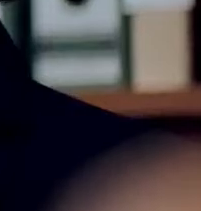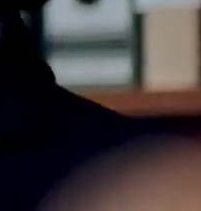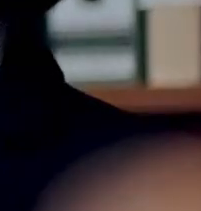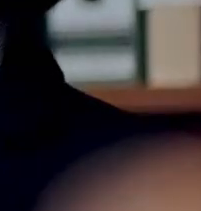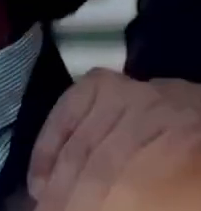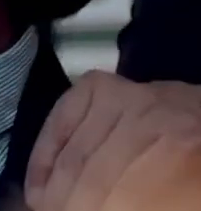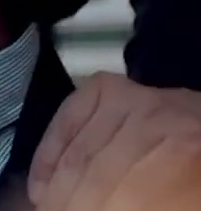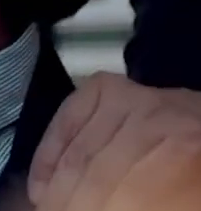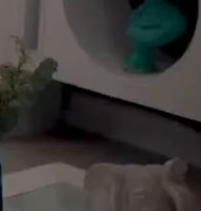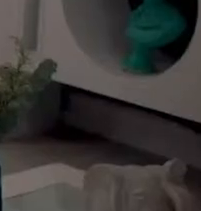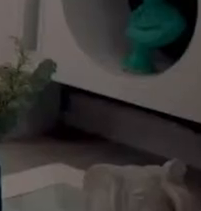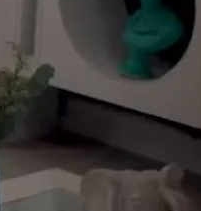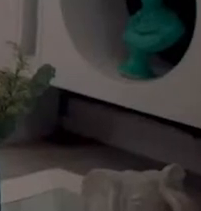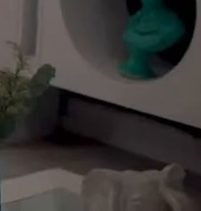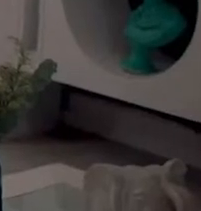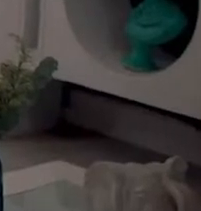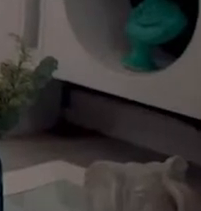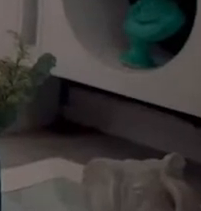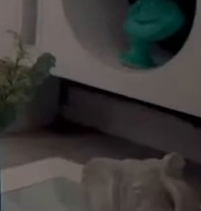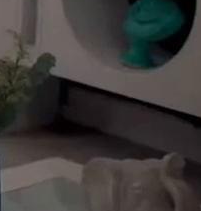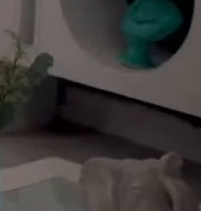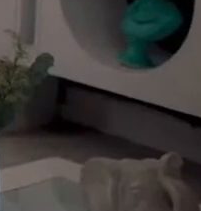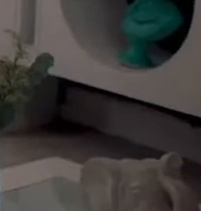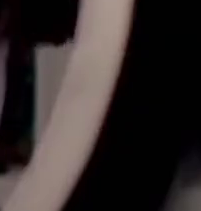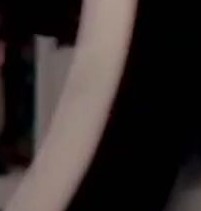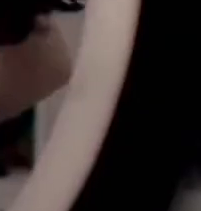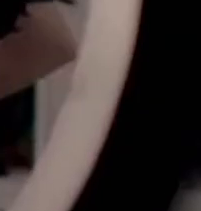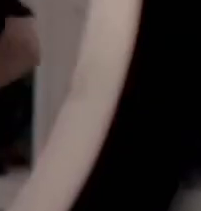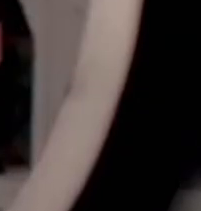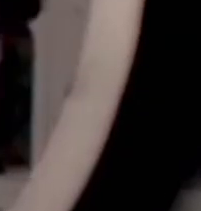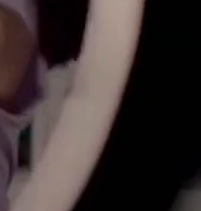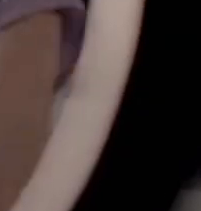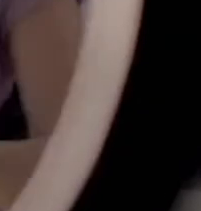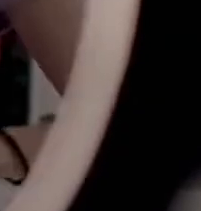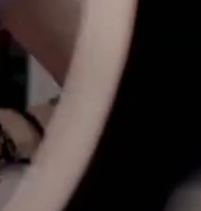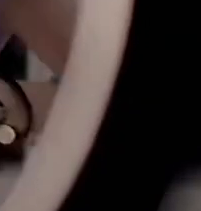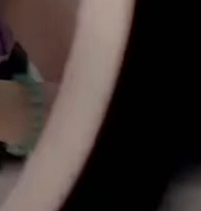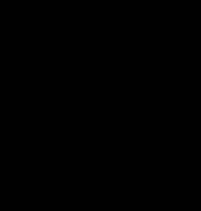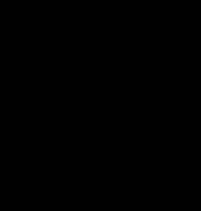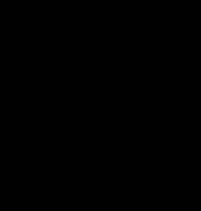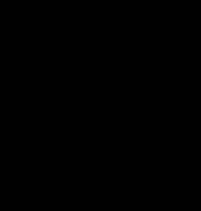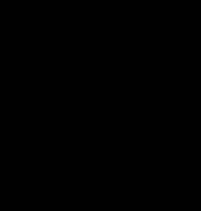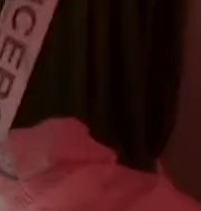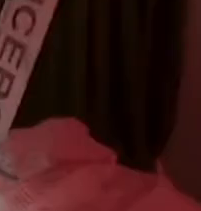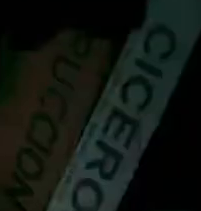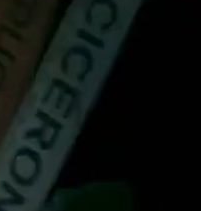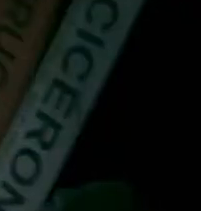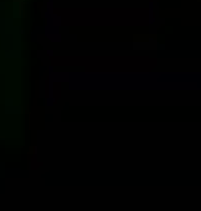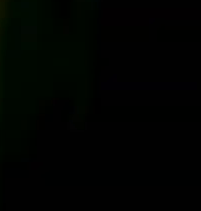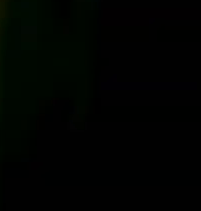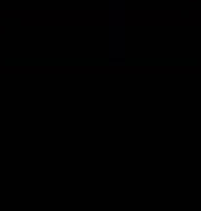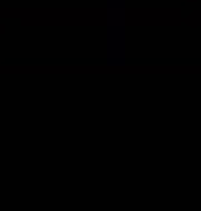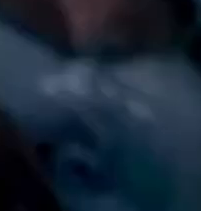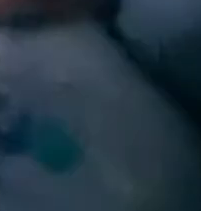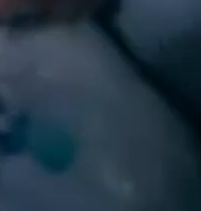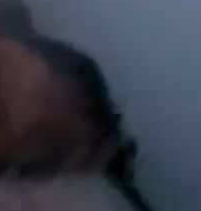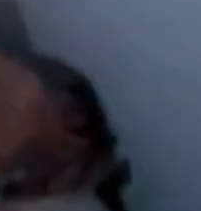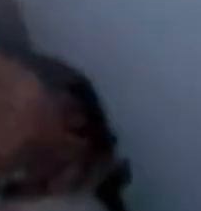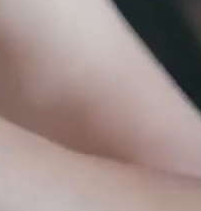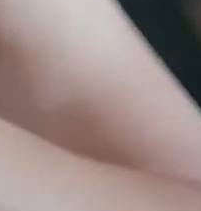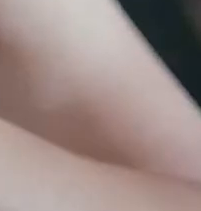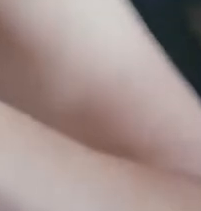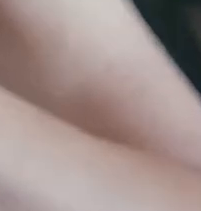impunidad ya basta somos los ciudadanos los que debemos sentirnos libres toda la fuerza de la ley contra los